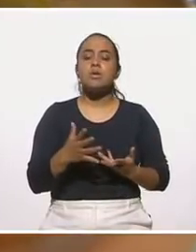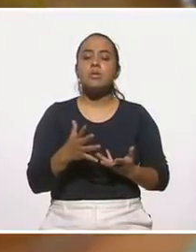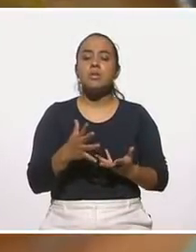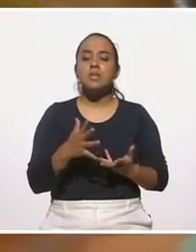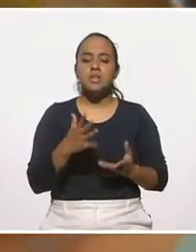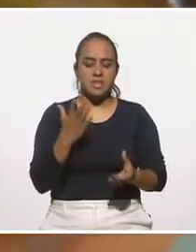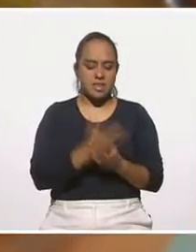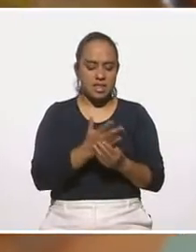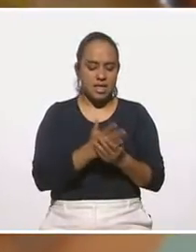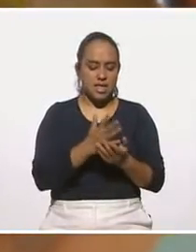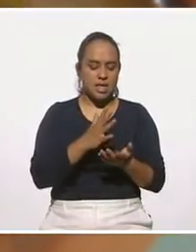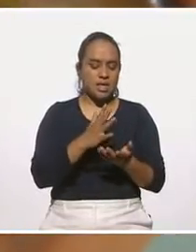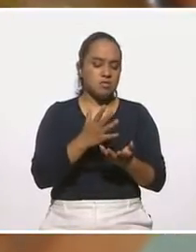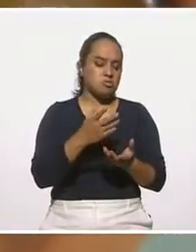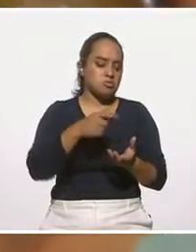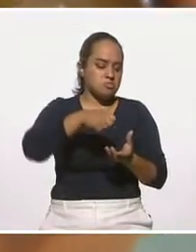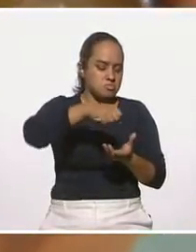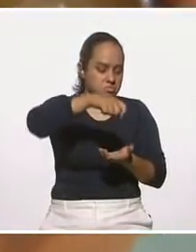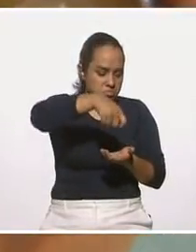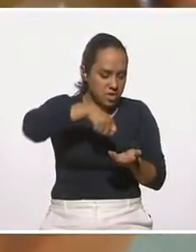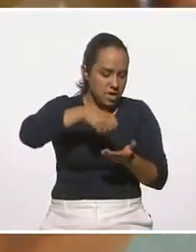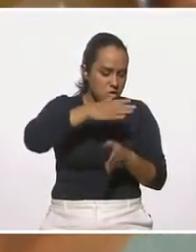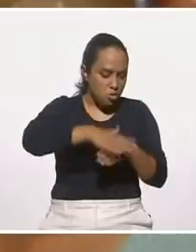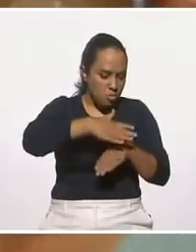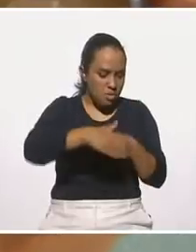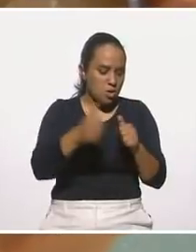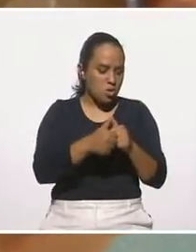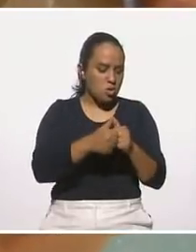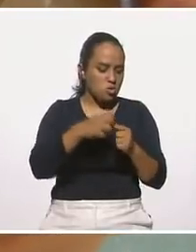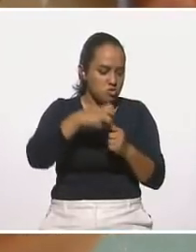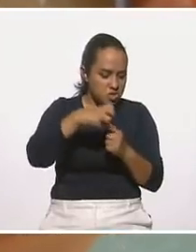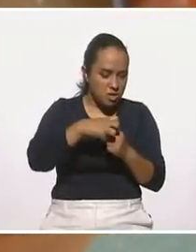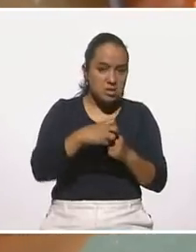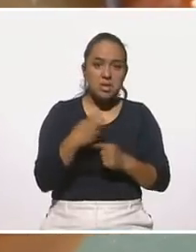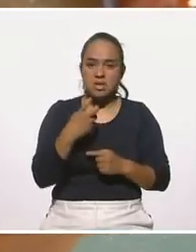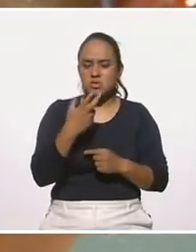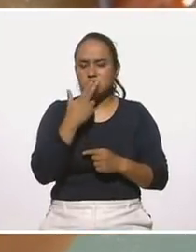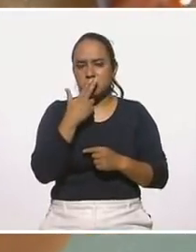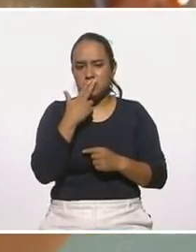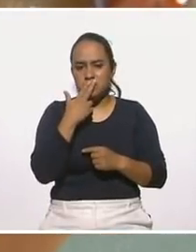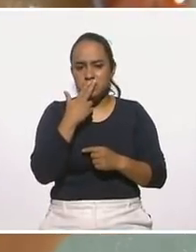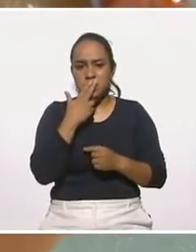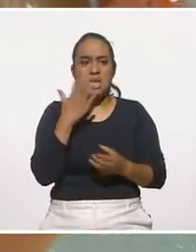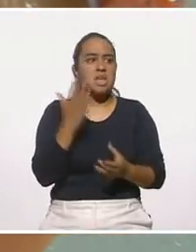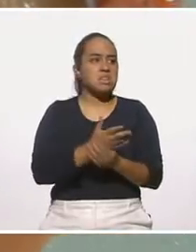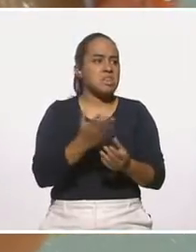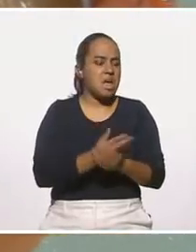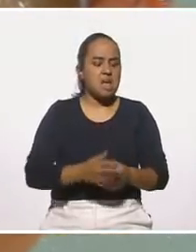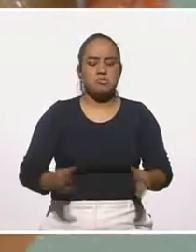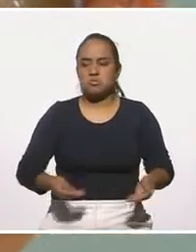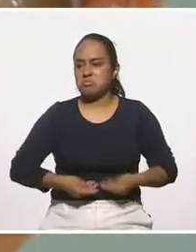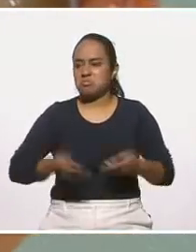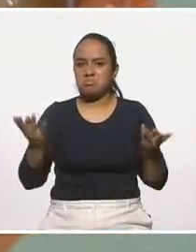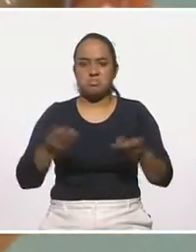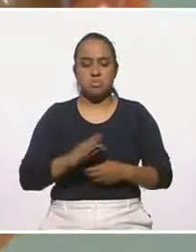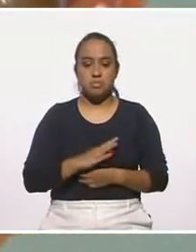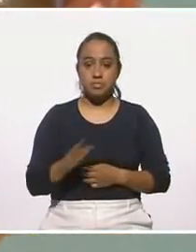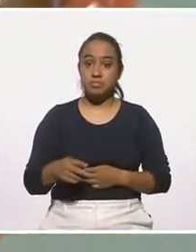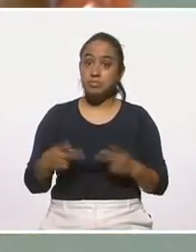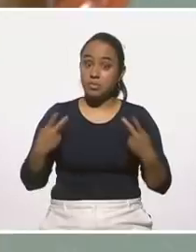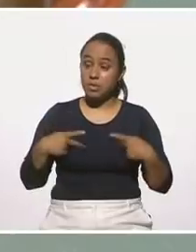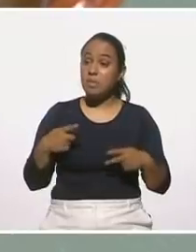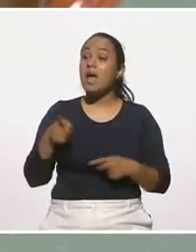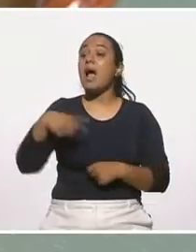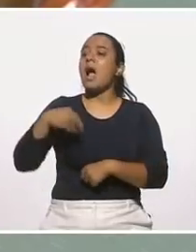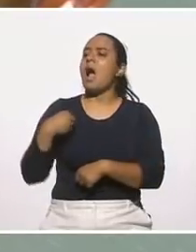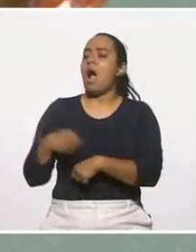nopales con champiñones, el nopal, todo. Nos sirve de guardiciones y para taquizo también. O sea, la audiencia no tiene